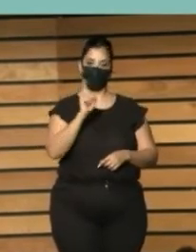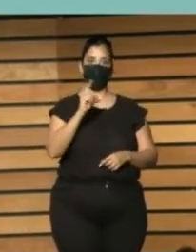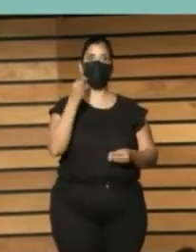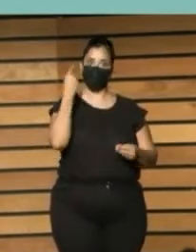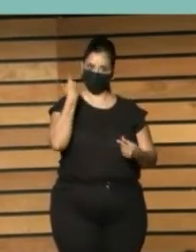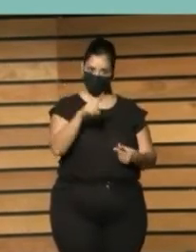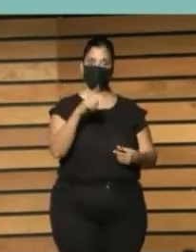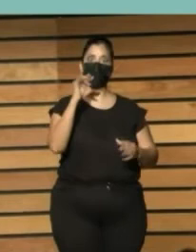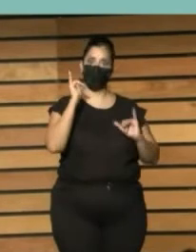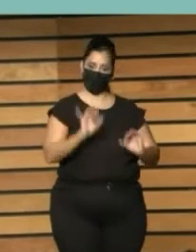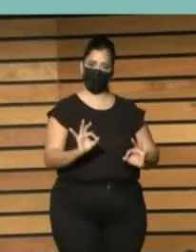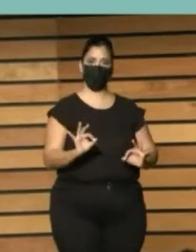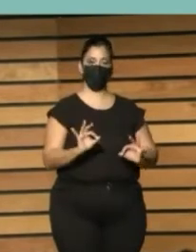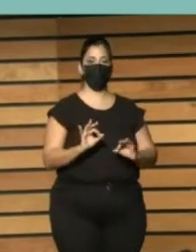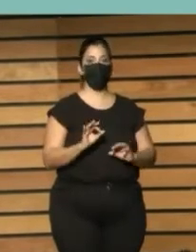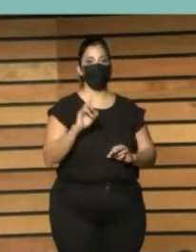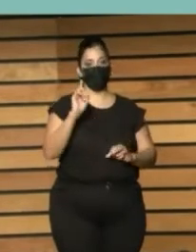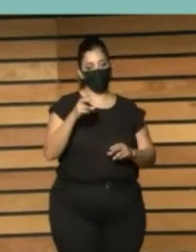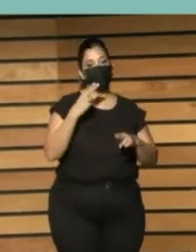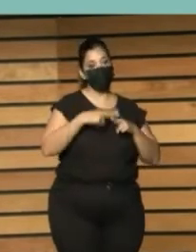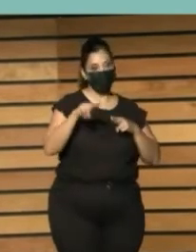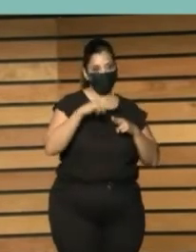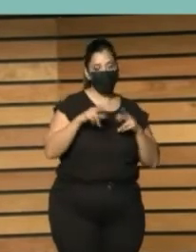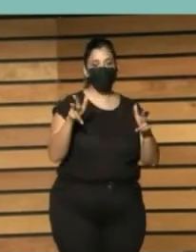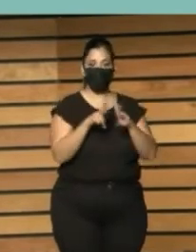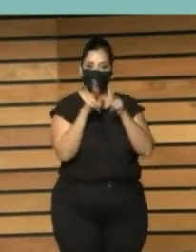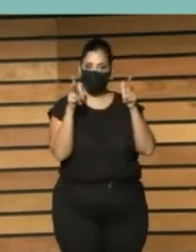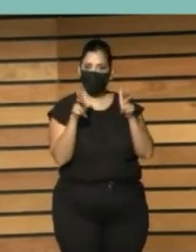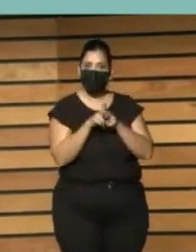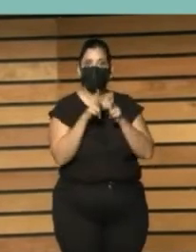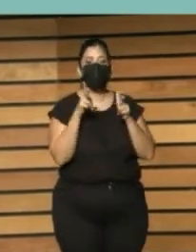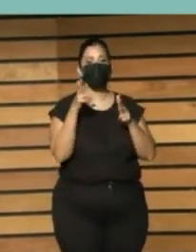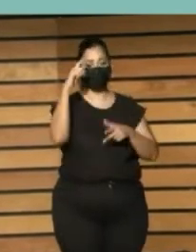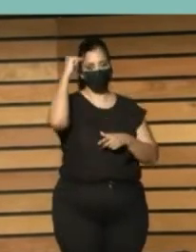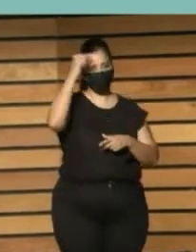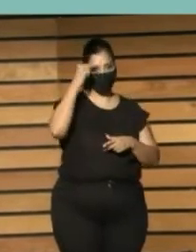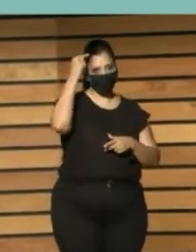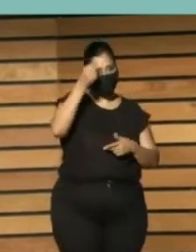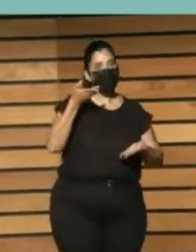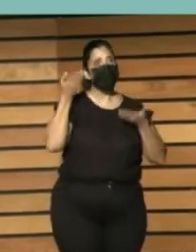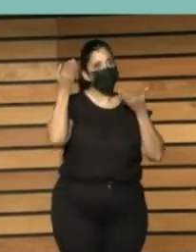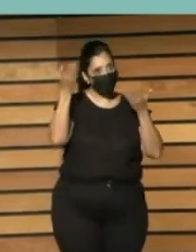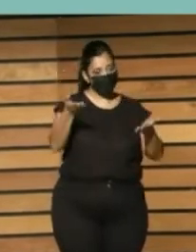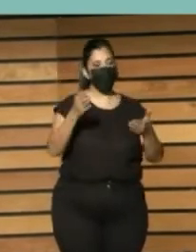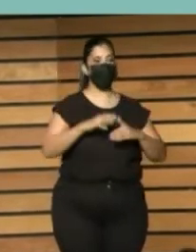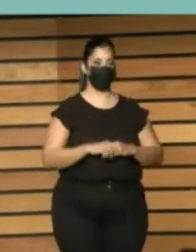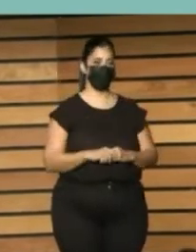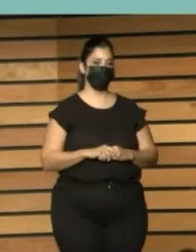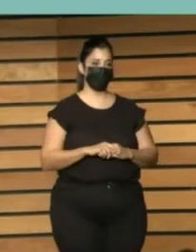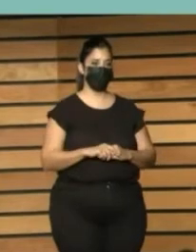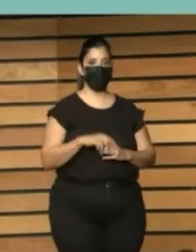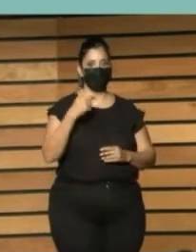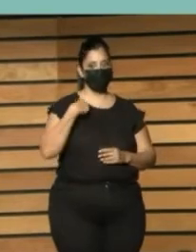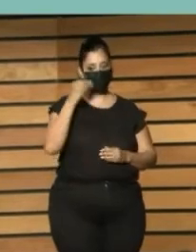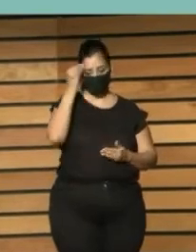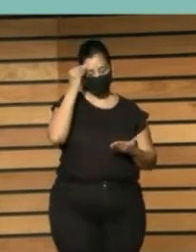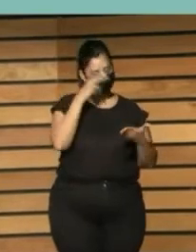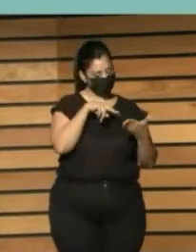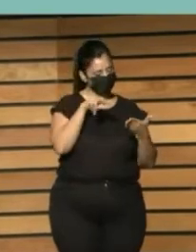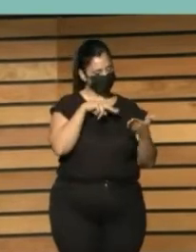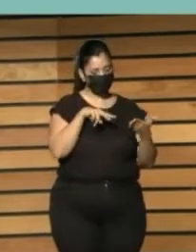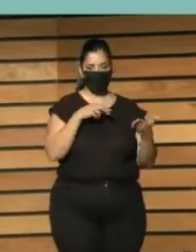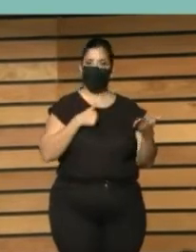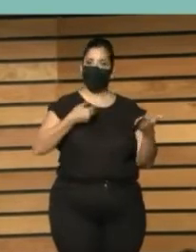productivo político social cultural íntimo a mí me parece una reflexión